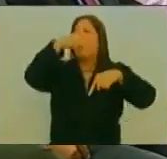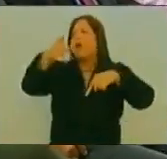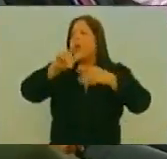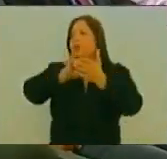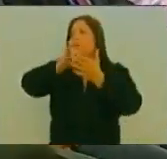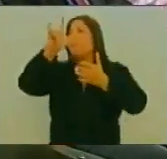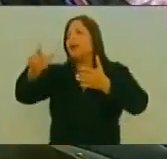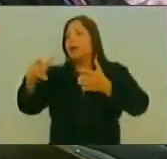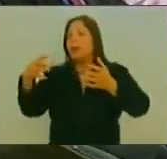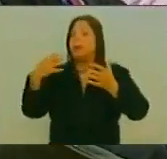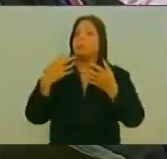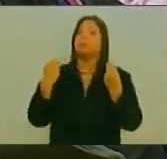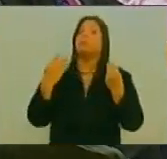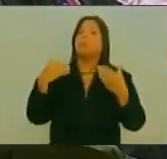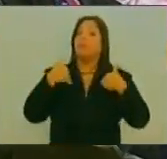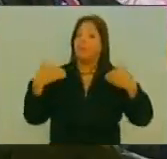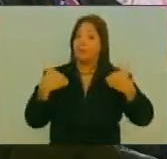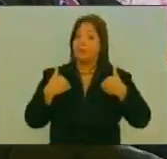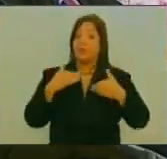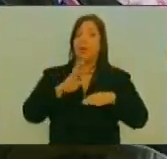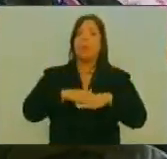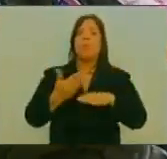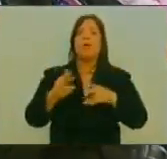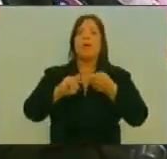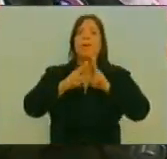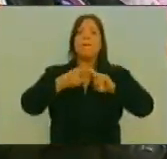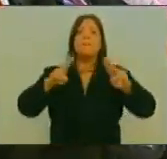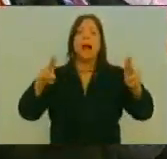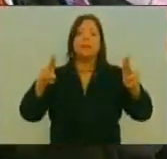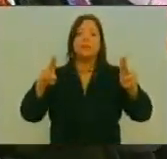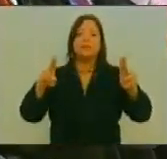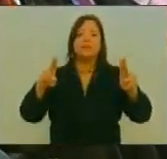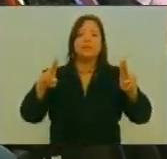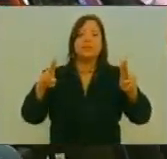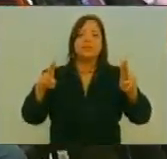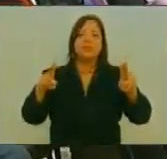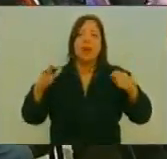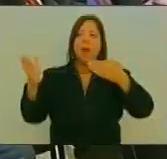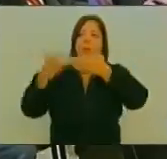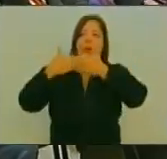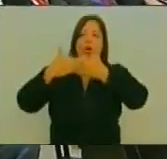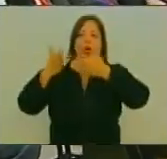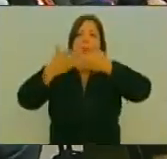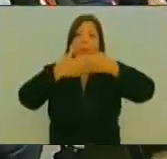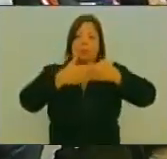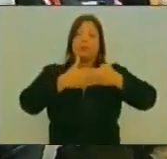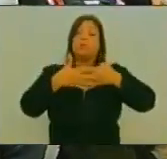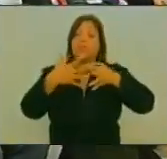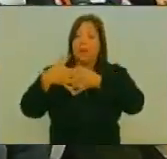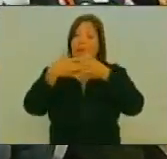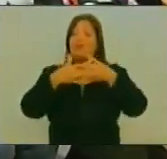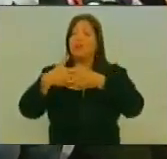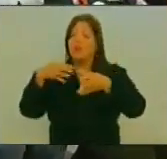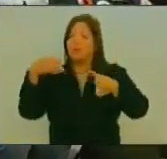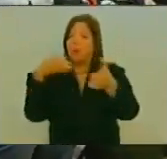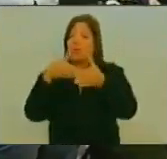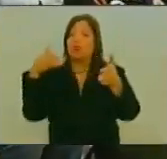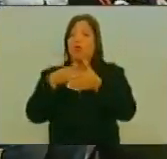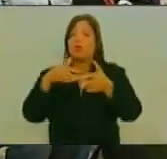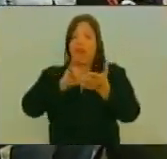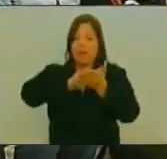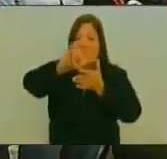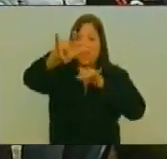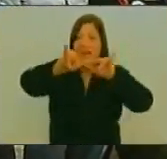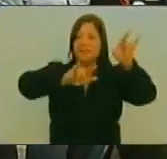llegar El suyo Porque hablar De la paz También es hablar Del tema Del bloqueo En el que Nos han tenido Y el tema De las líneas